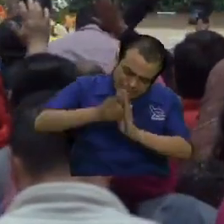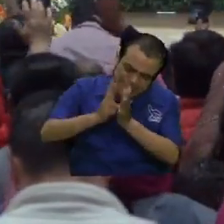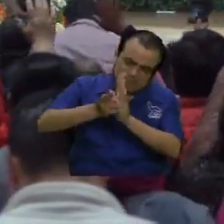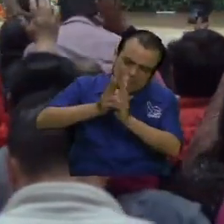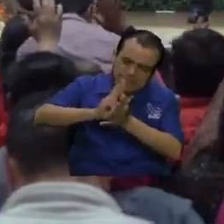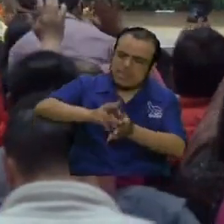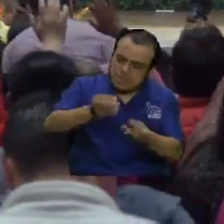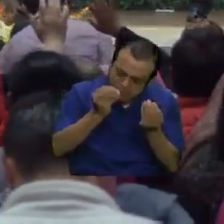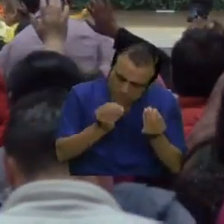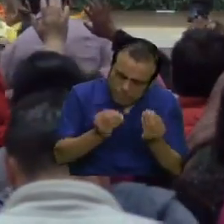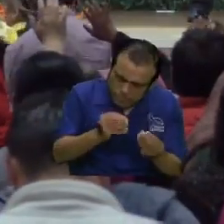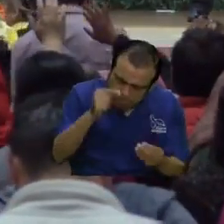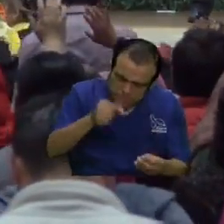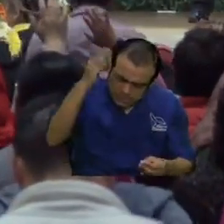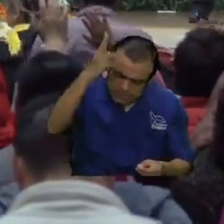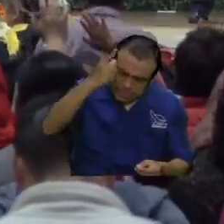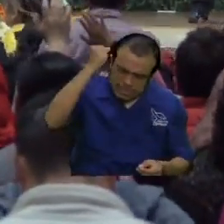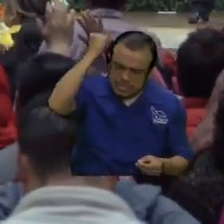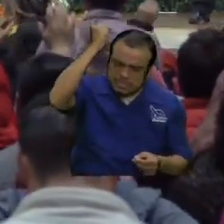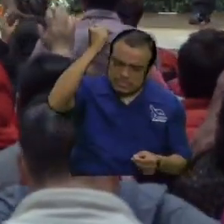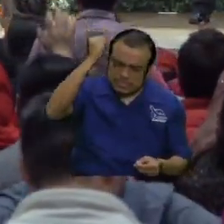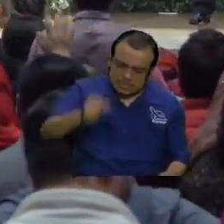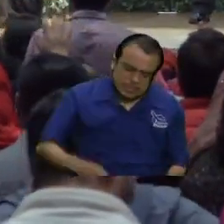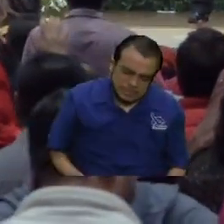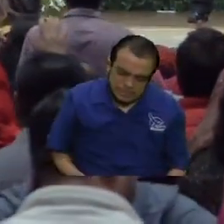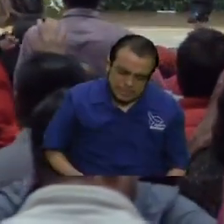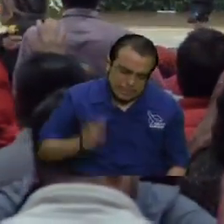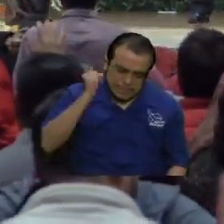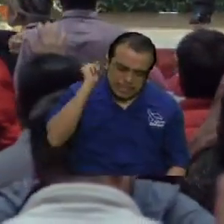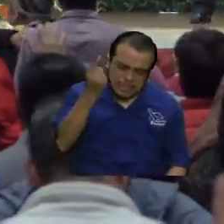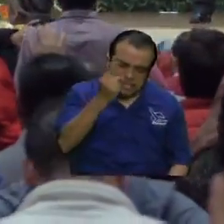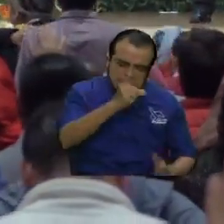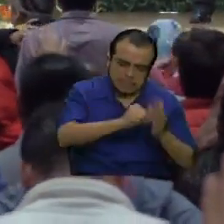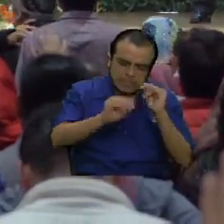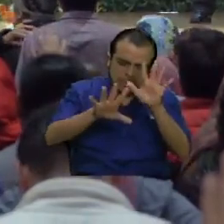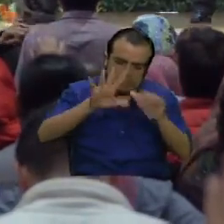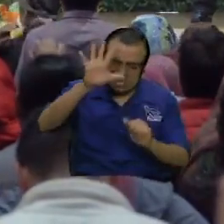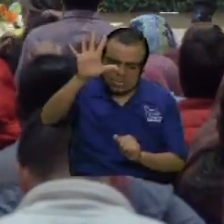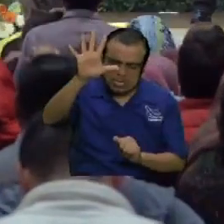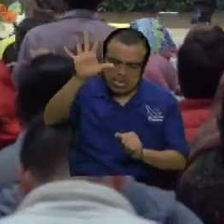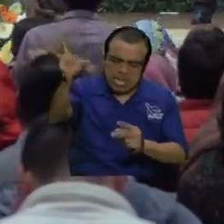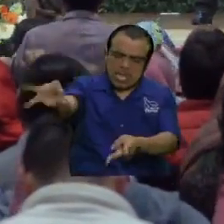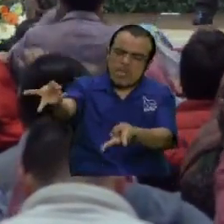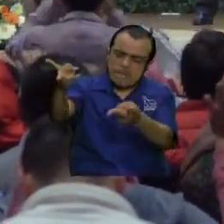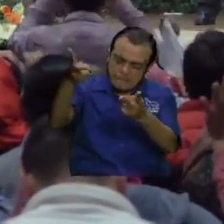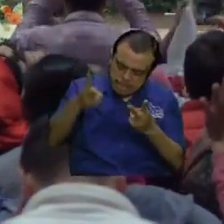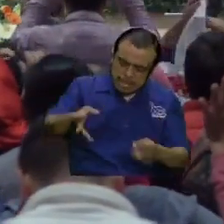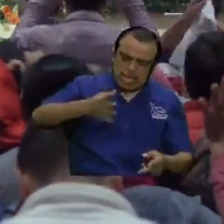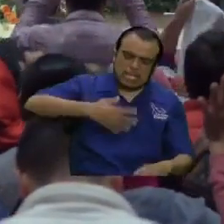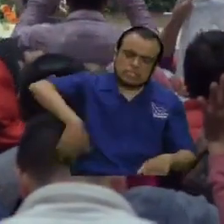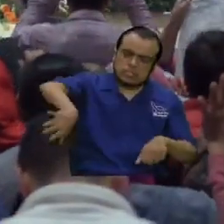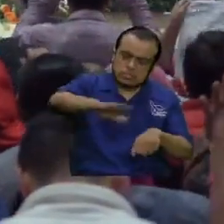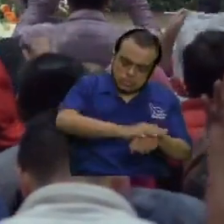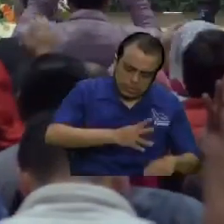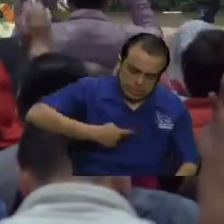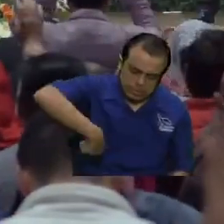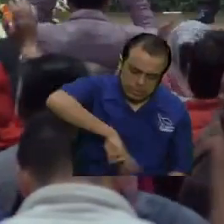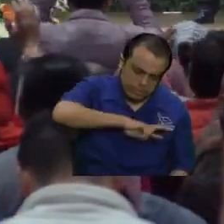tanto en estos últimos días de Génesis capítulo 15 venga sobre nosotros Señor